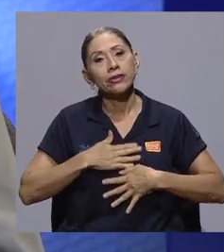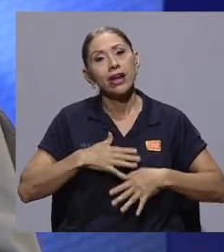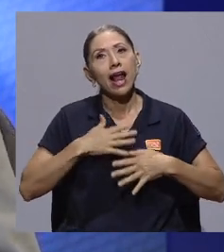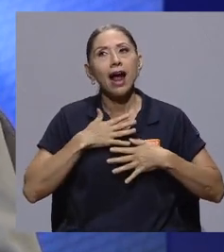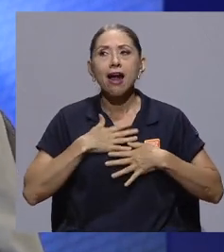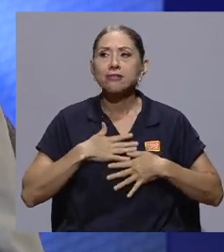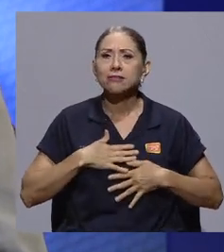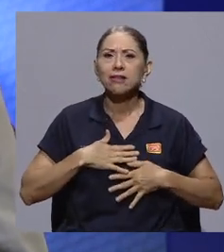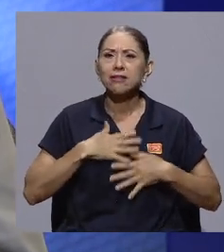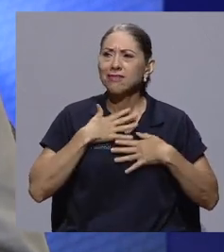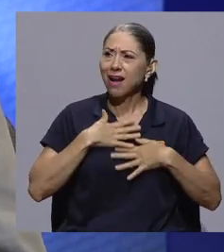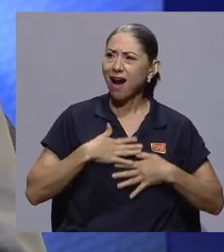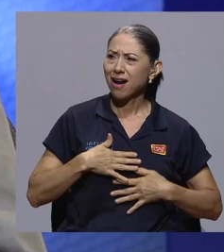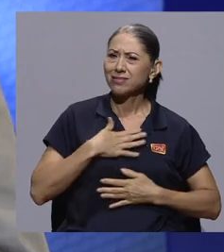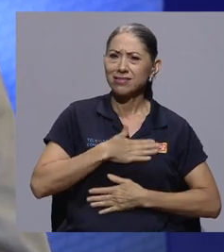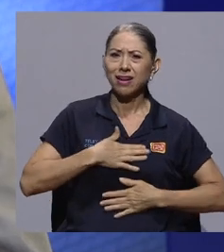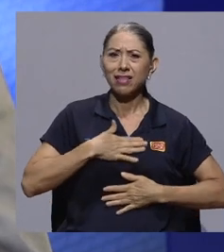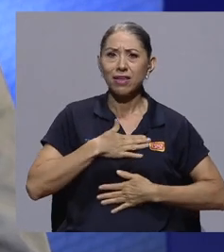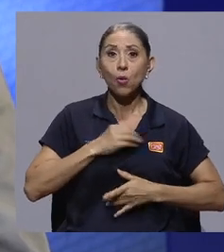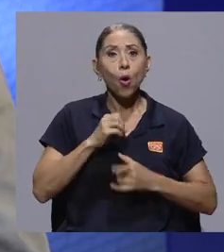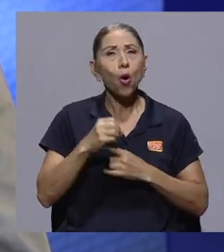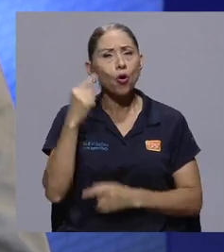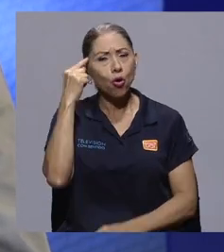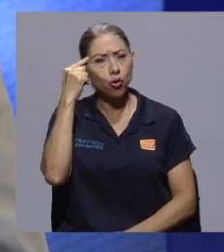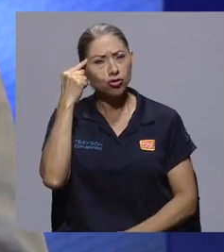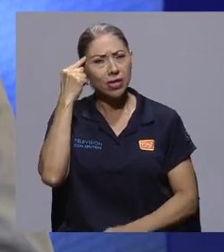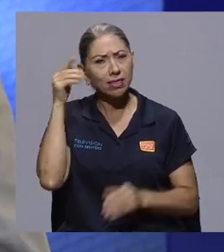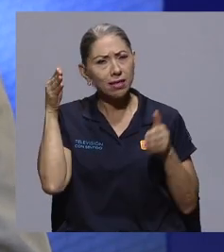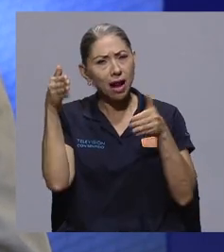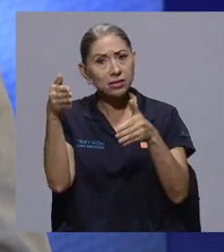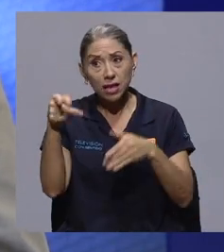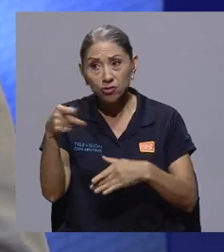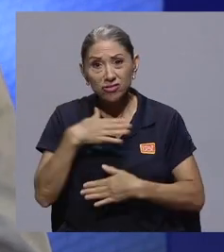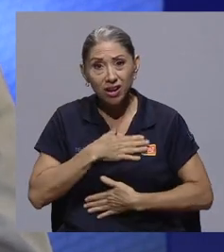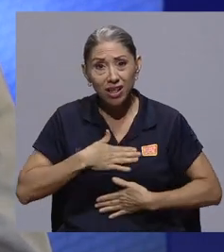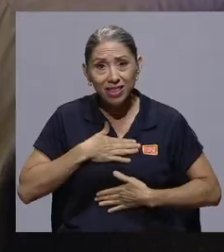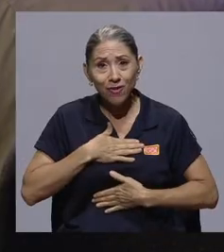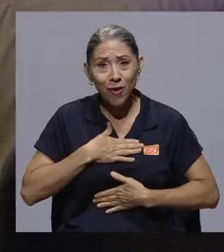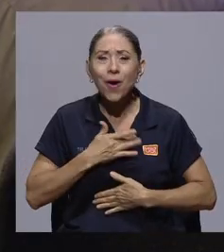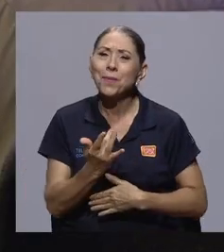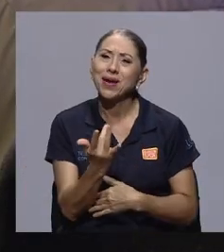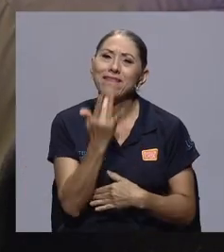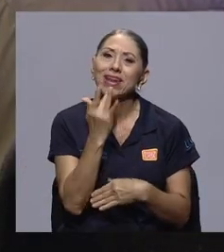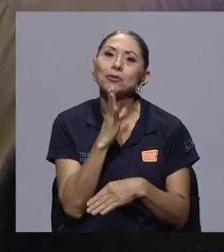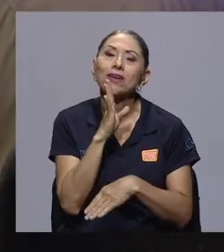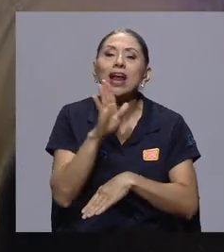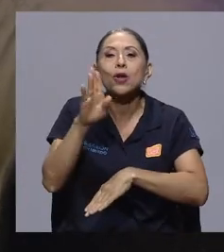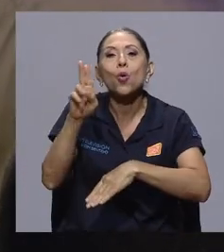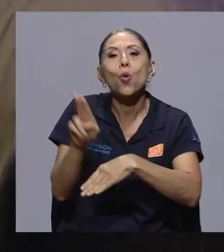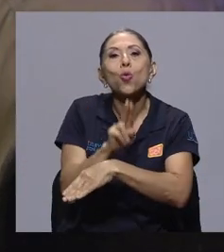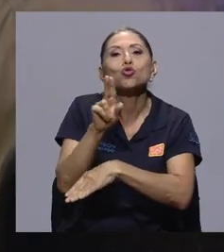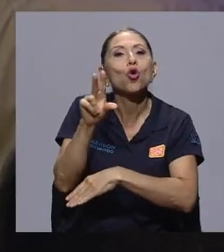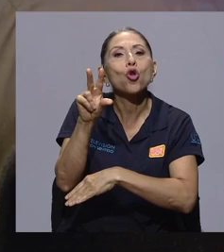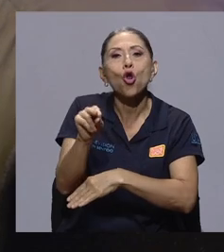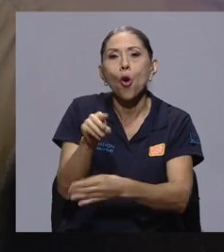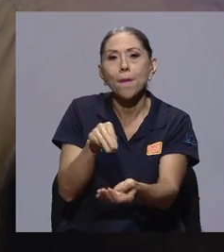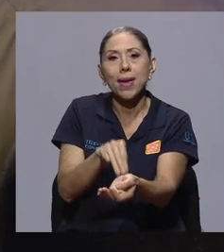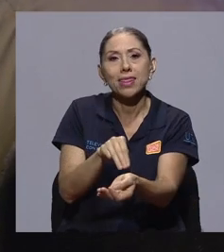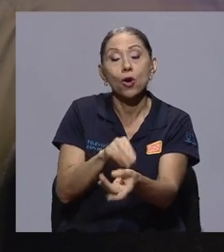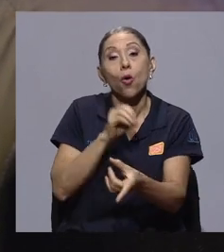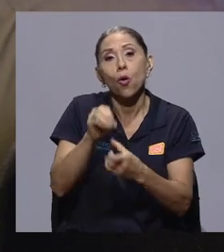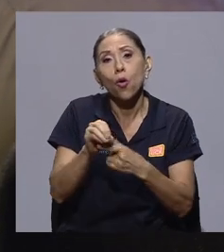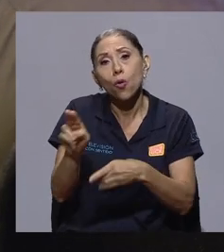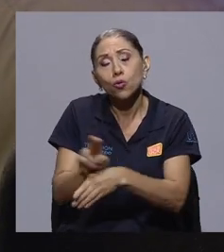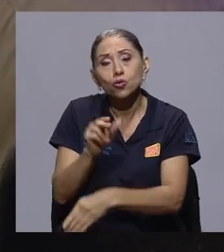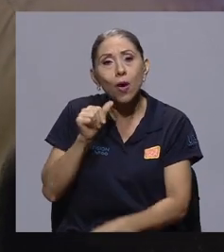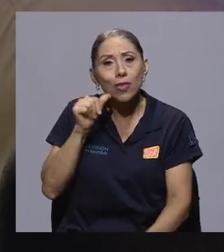o concentrarse. Eso es recreativo. Preferimos hablar de uso no médico o incluso de uso adulto no responsable